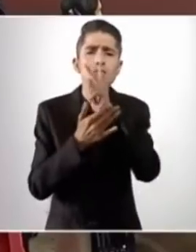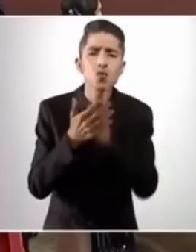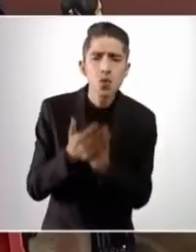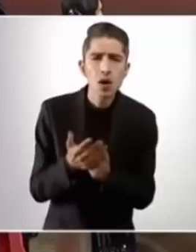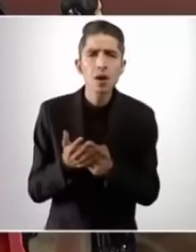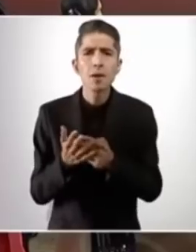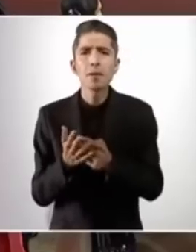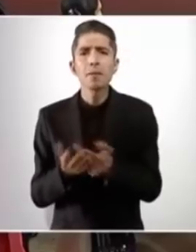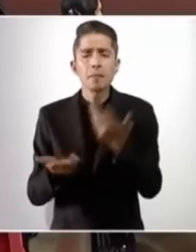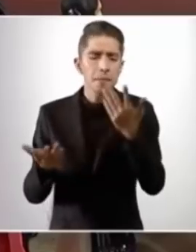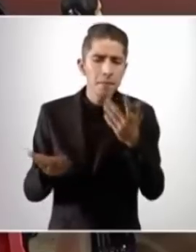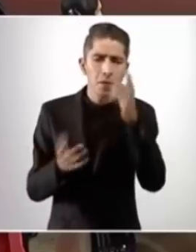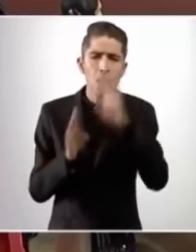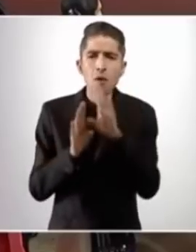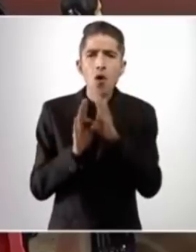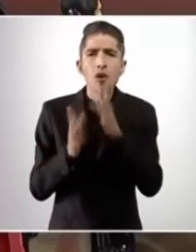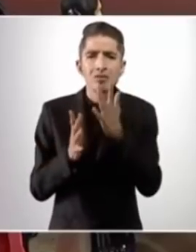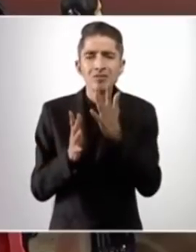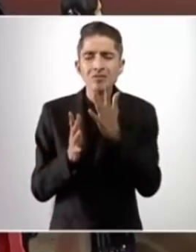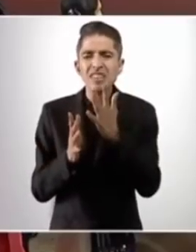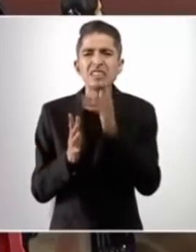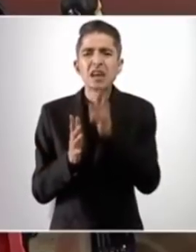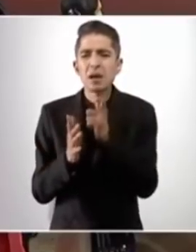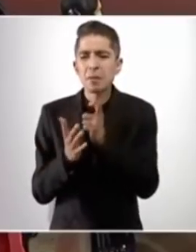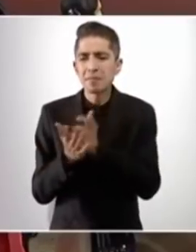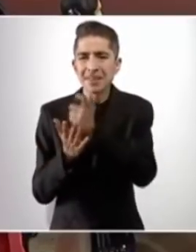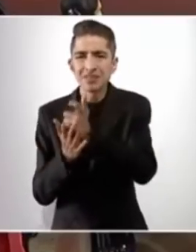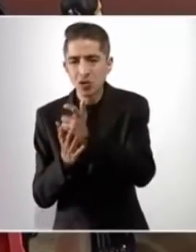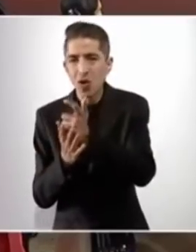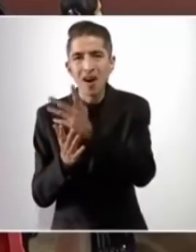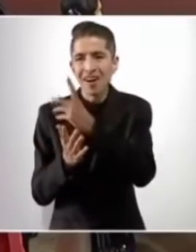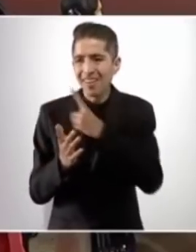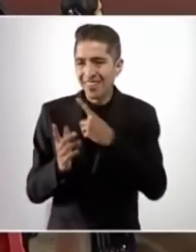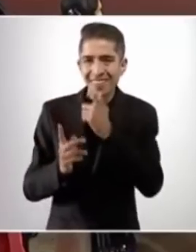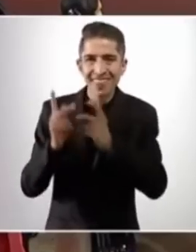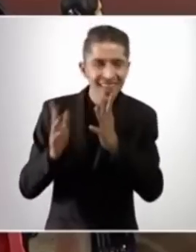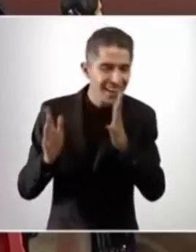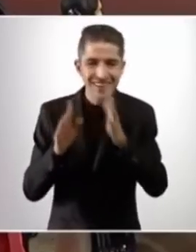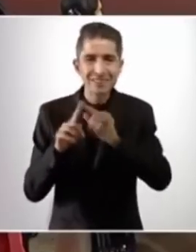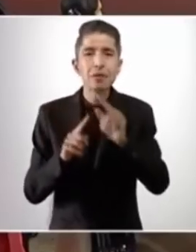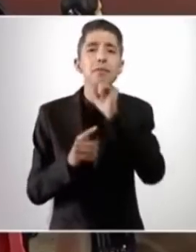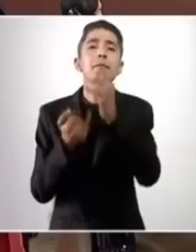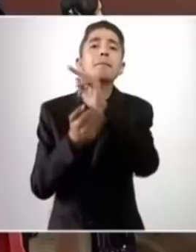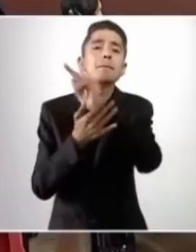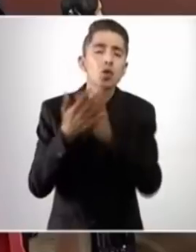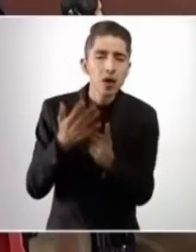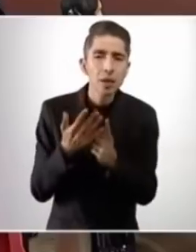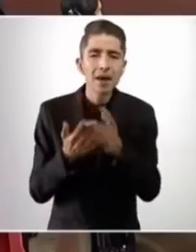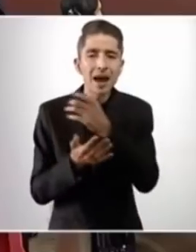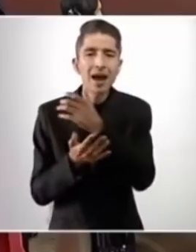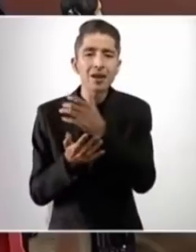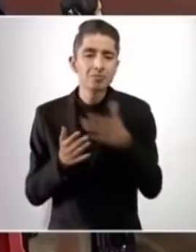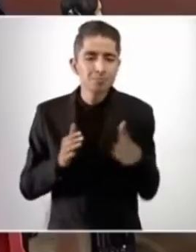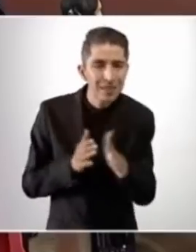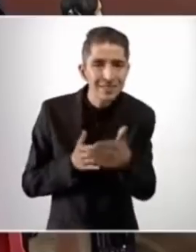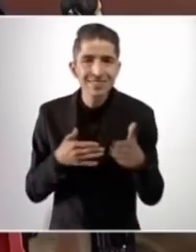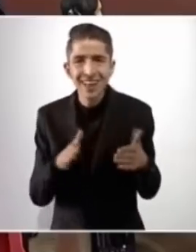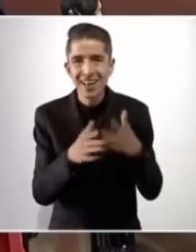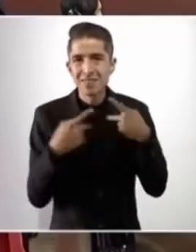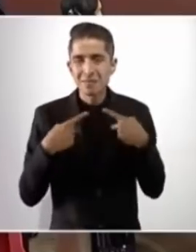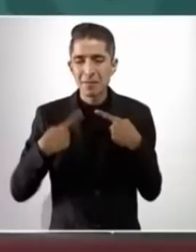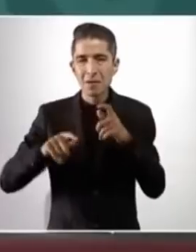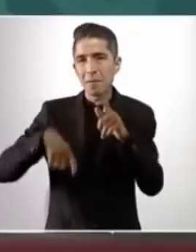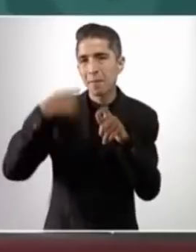precios de garantía, los programas de apoyo a pescadores, los